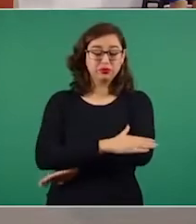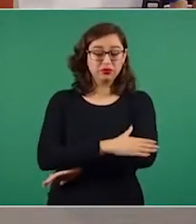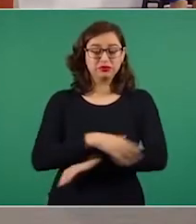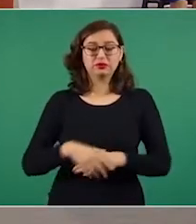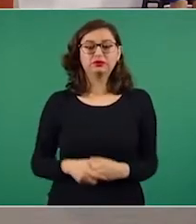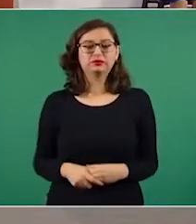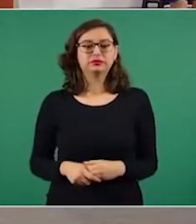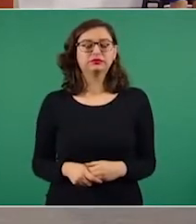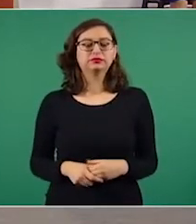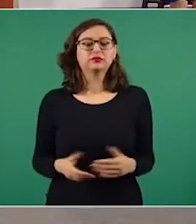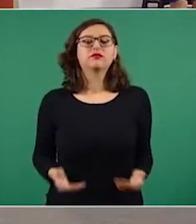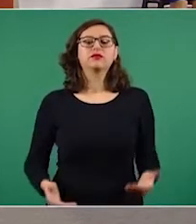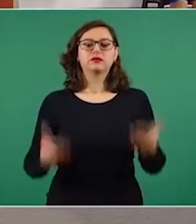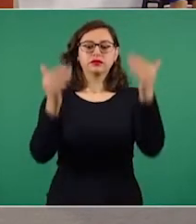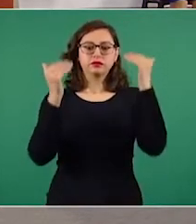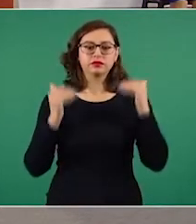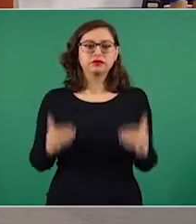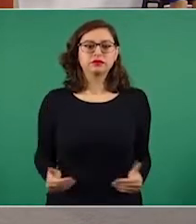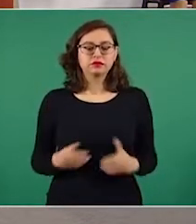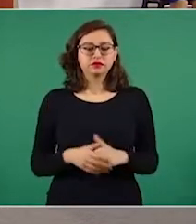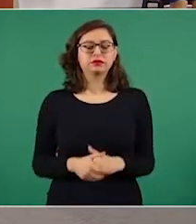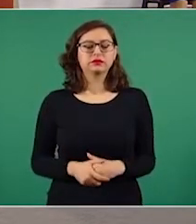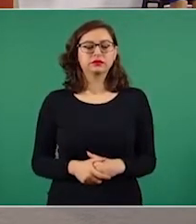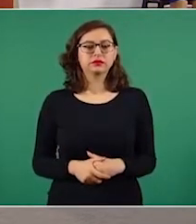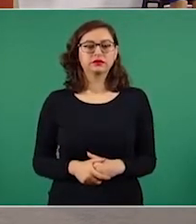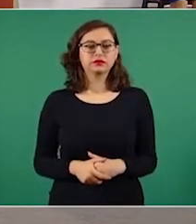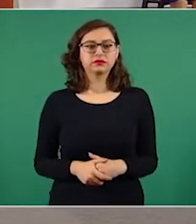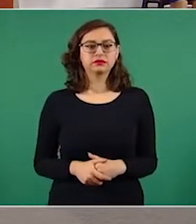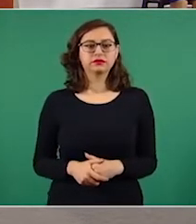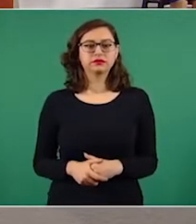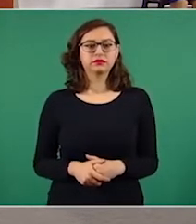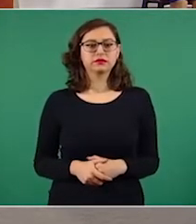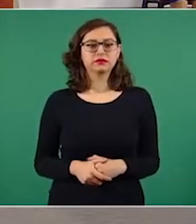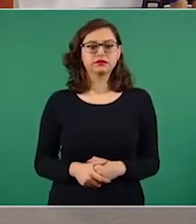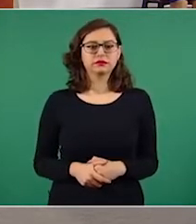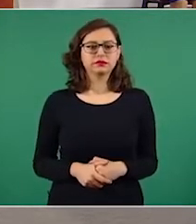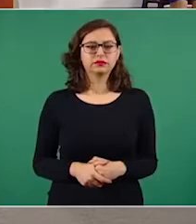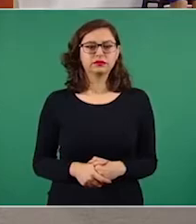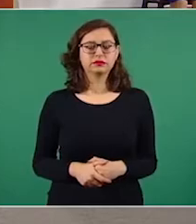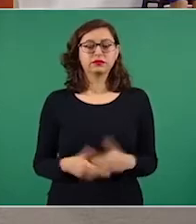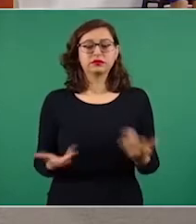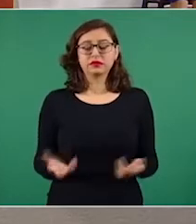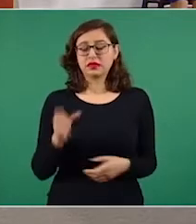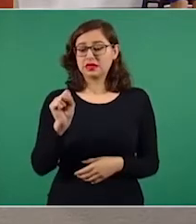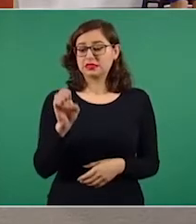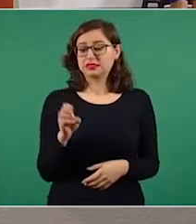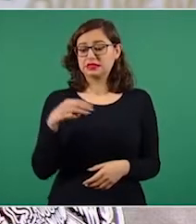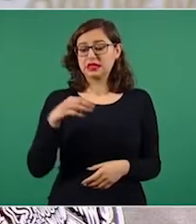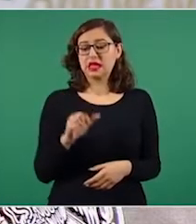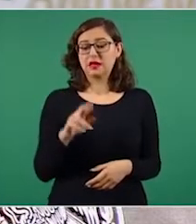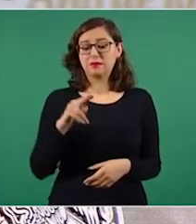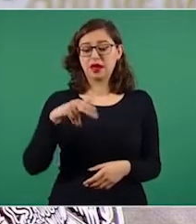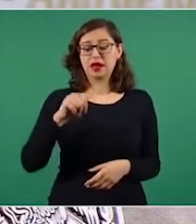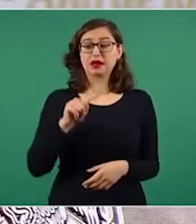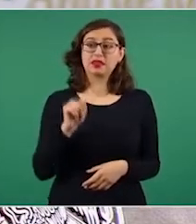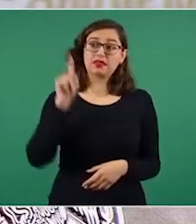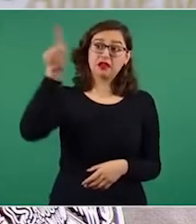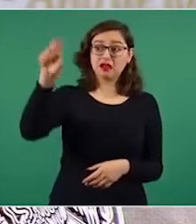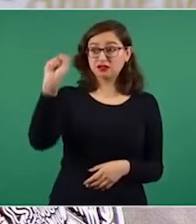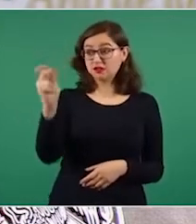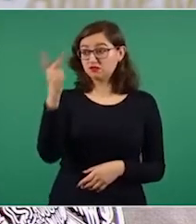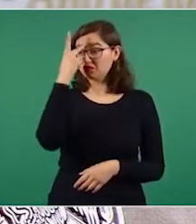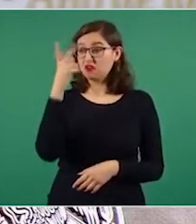La siguiente nota es falsas afirmaciones sobre acción de Semarnat en San Luis Potosí.